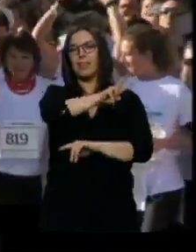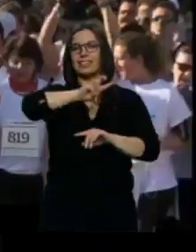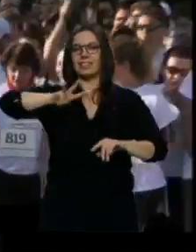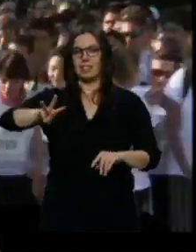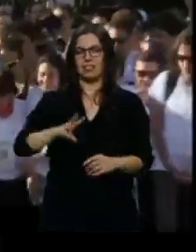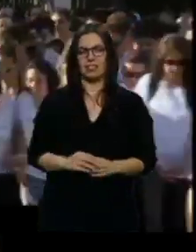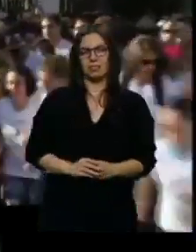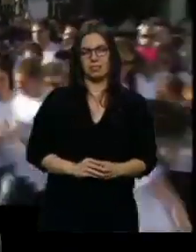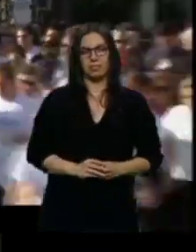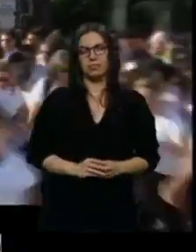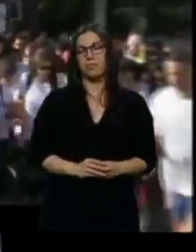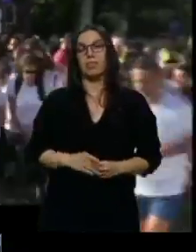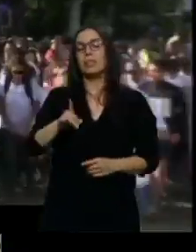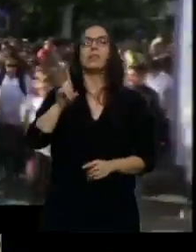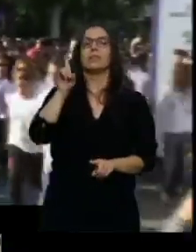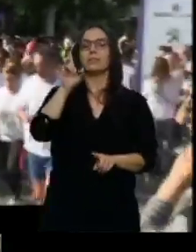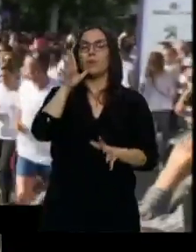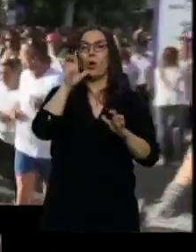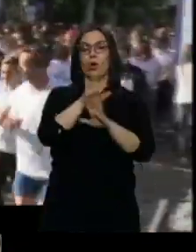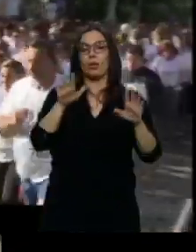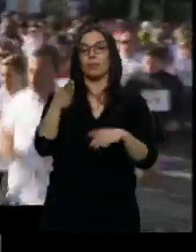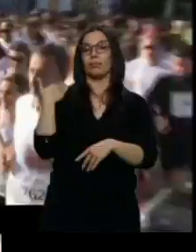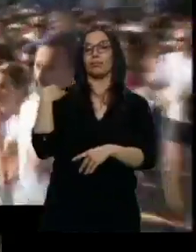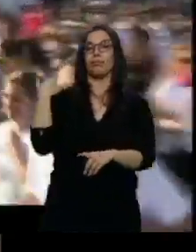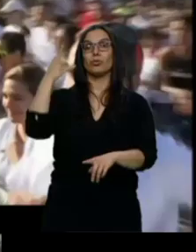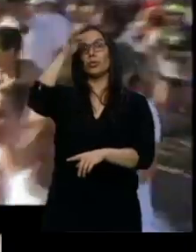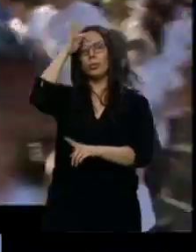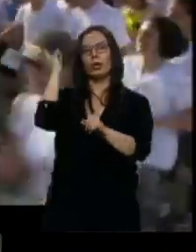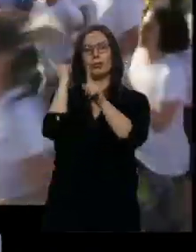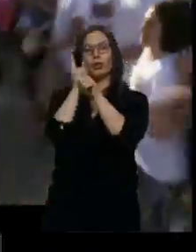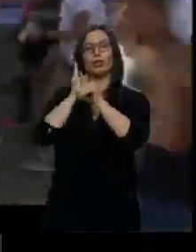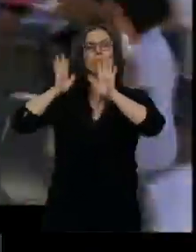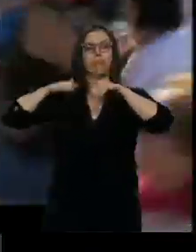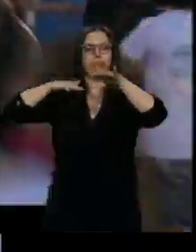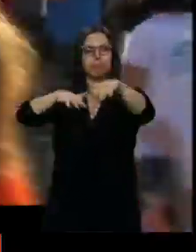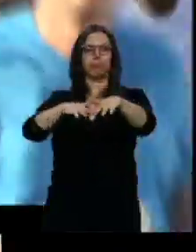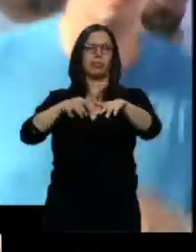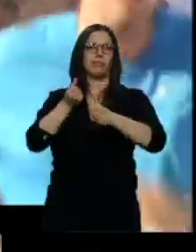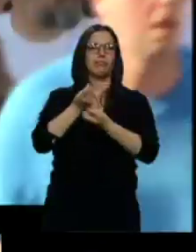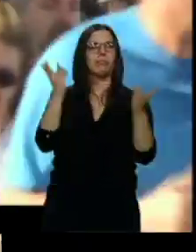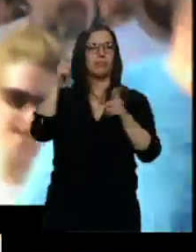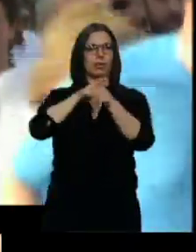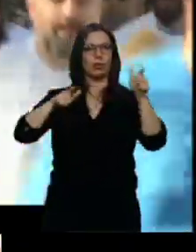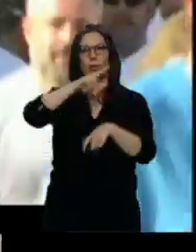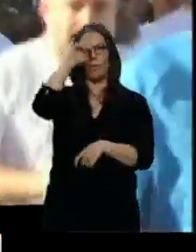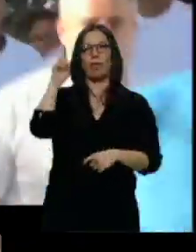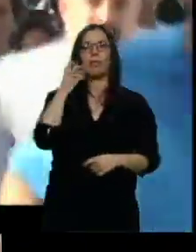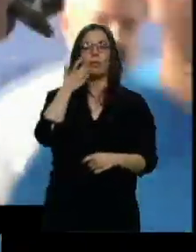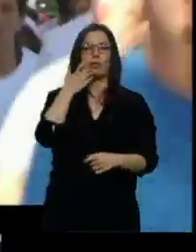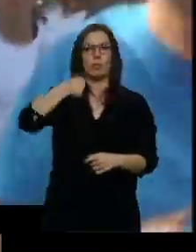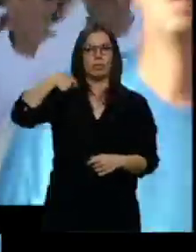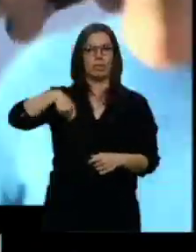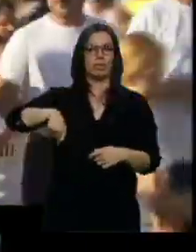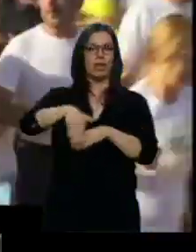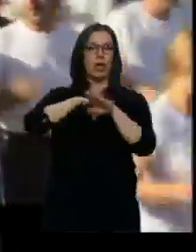Una lacra contra la que este domingo han corrido miles de personas en Madrid, entre ellos el presidente del gobierno en funciones. Pedro Sánchez ha